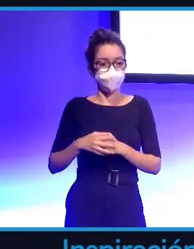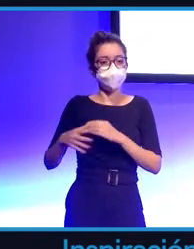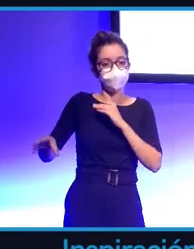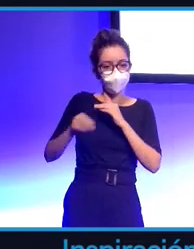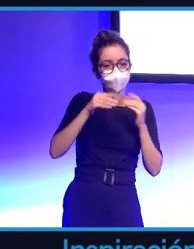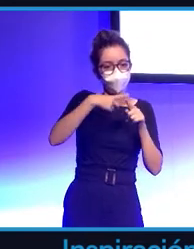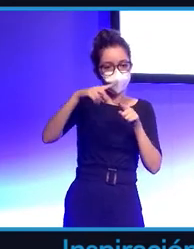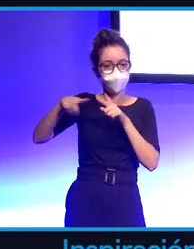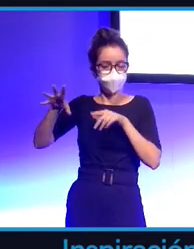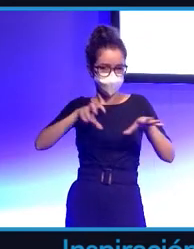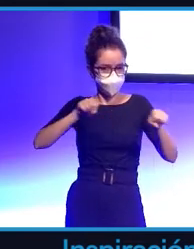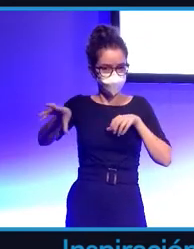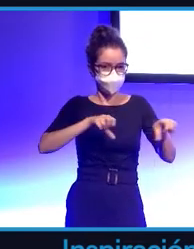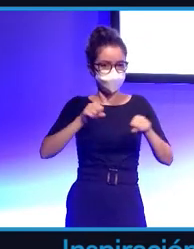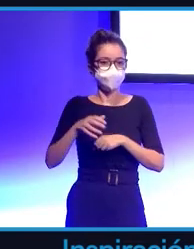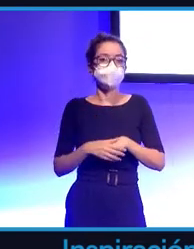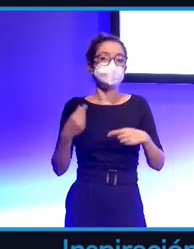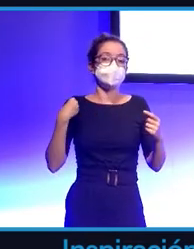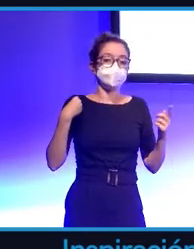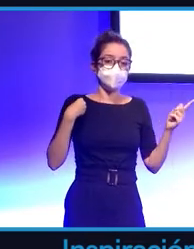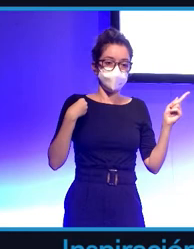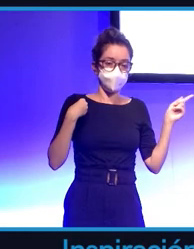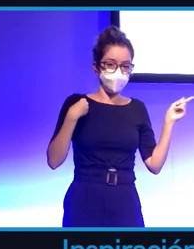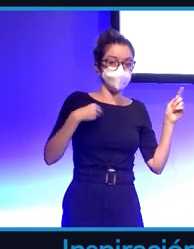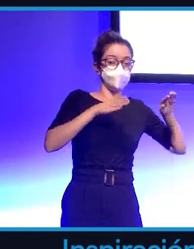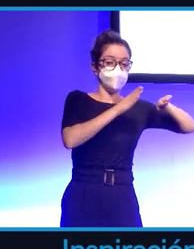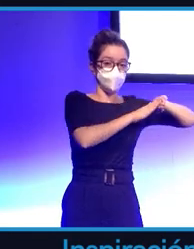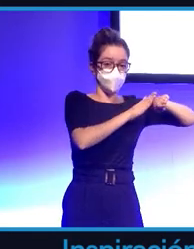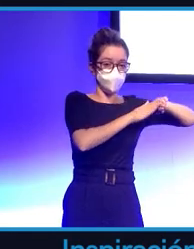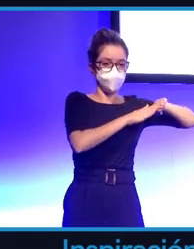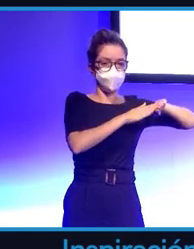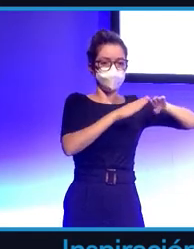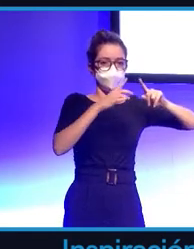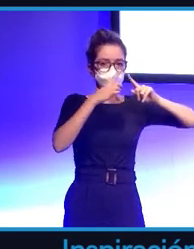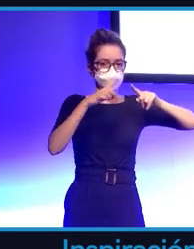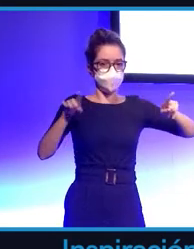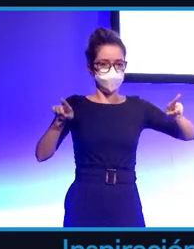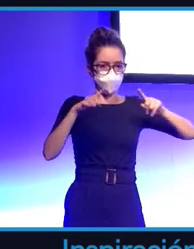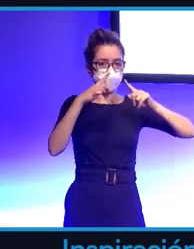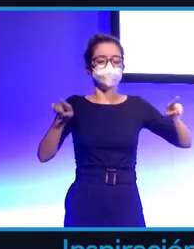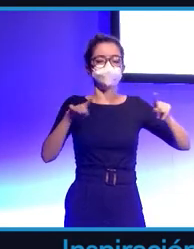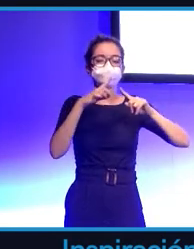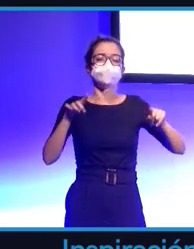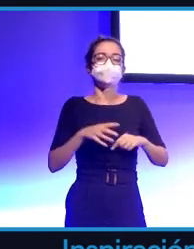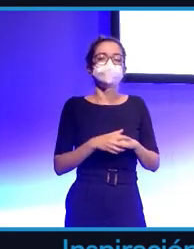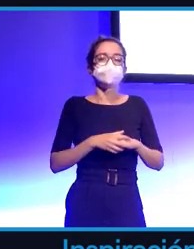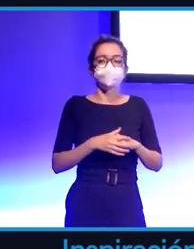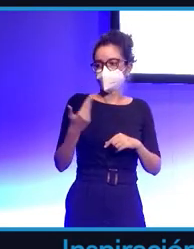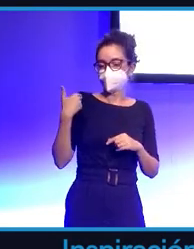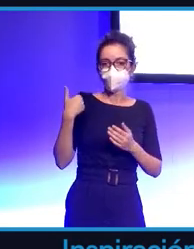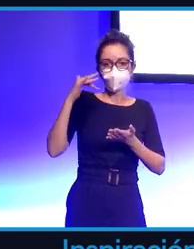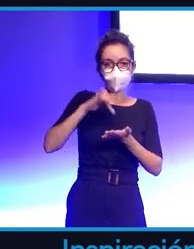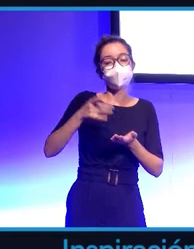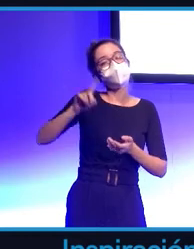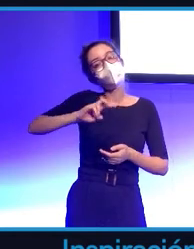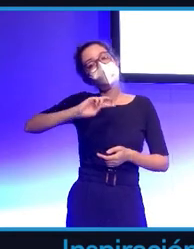ese concierto que veis ahí a la izquierda, es un concierto que ocurrió hace no mucho, también otro